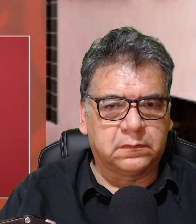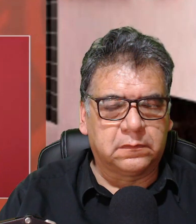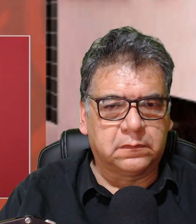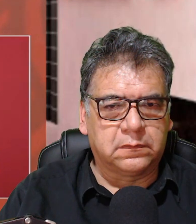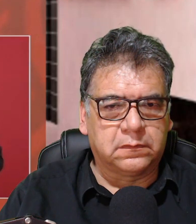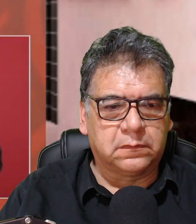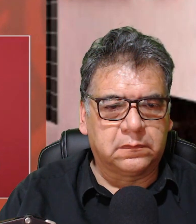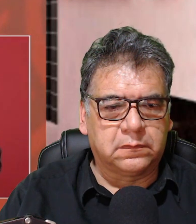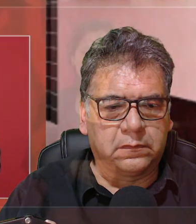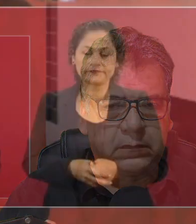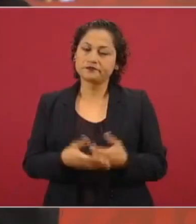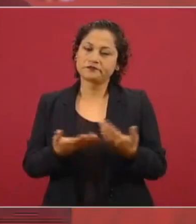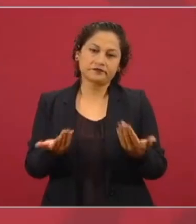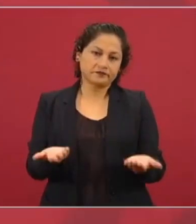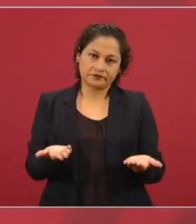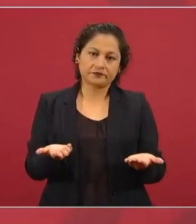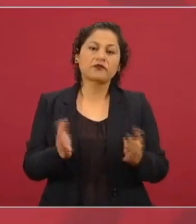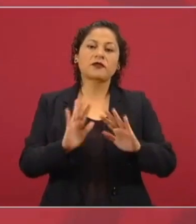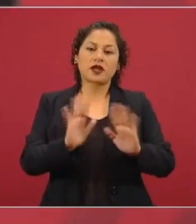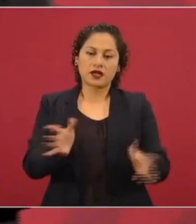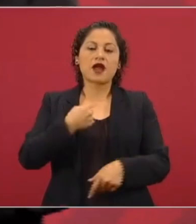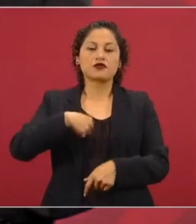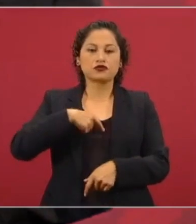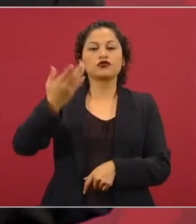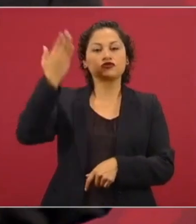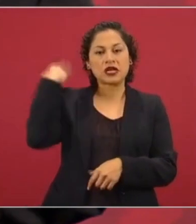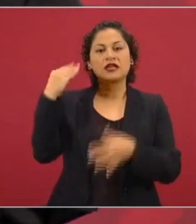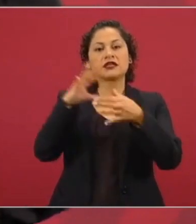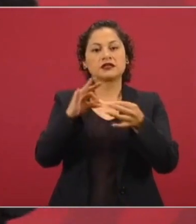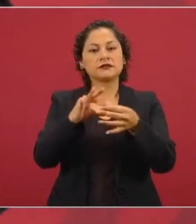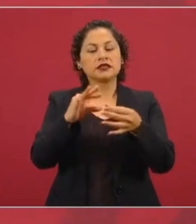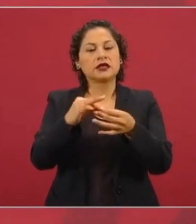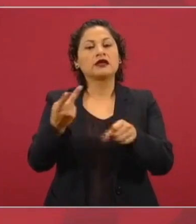Y ya hemos hablado de que hasta la Secretaría de Gobernación